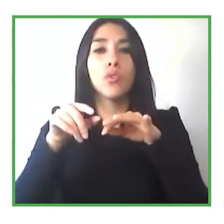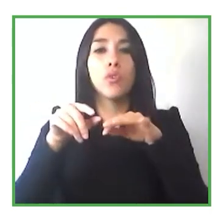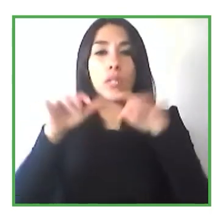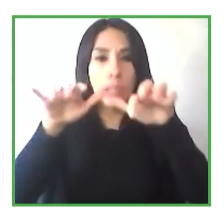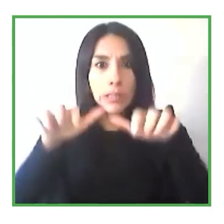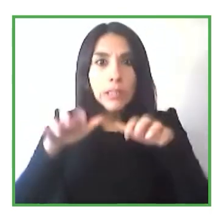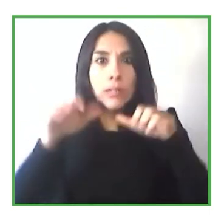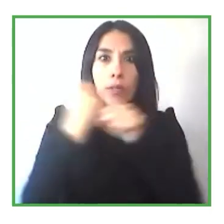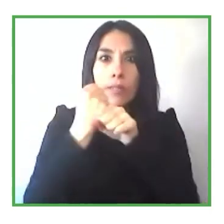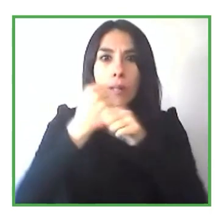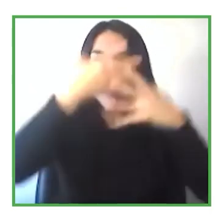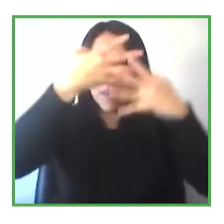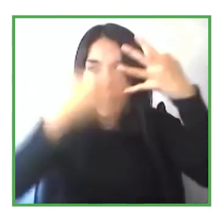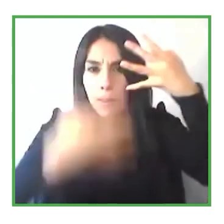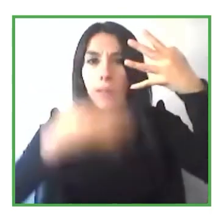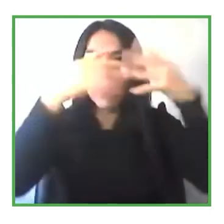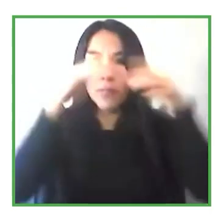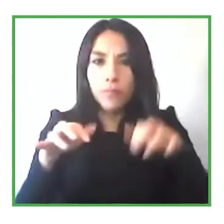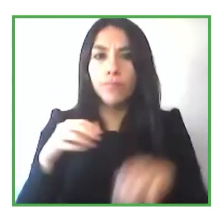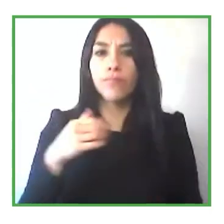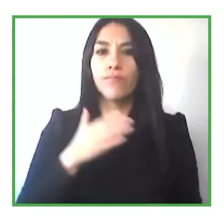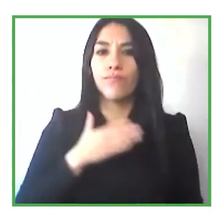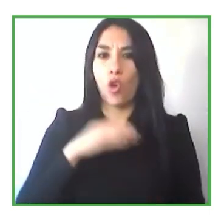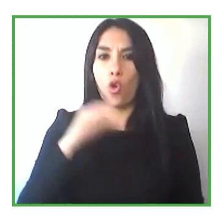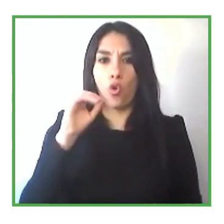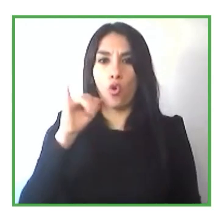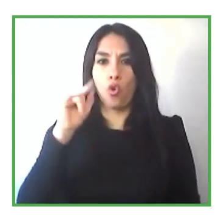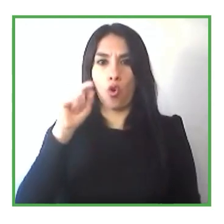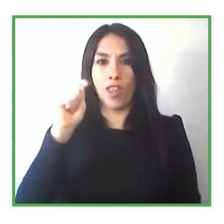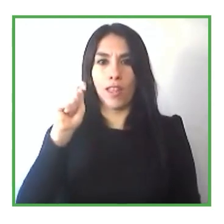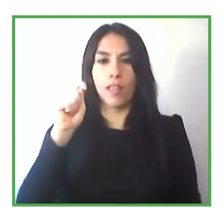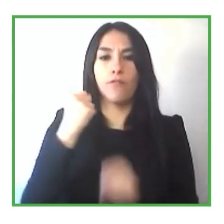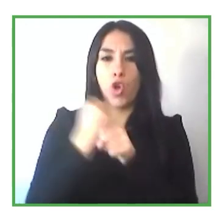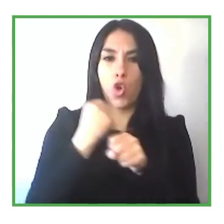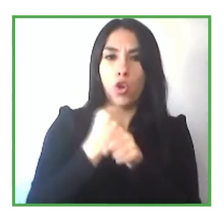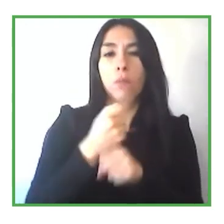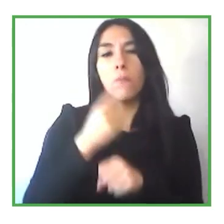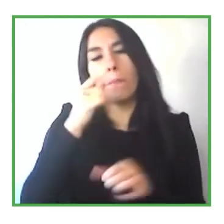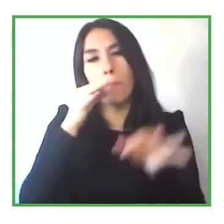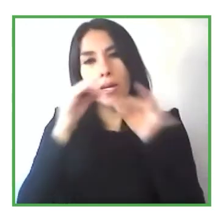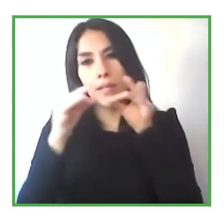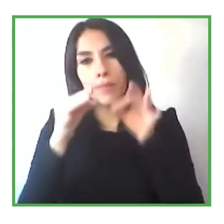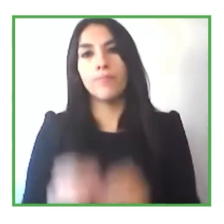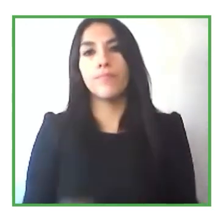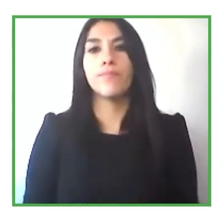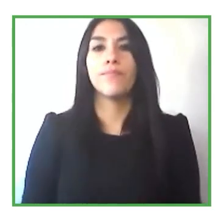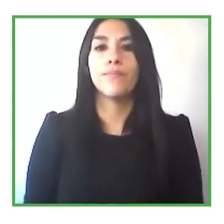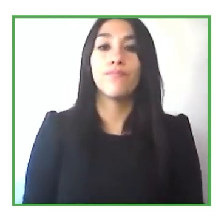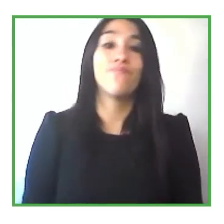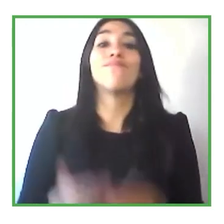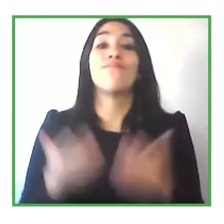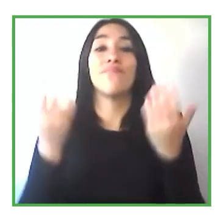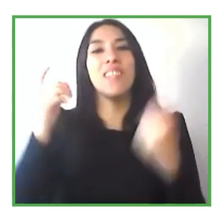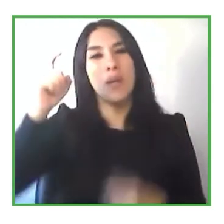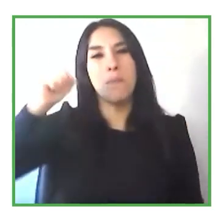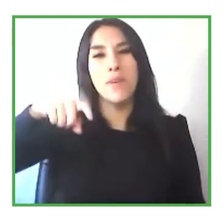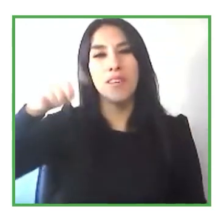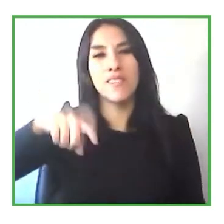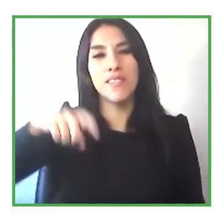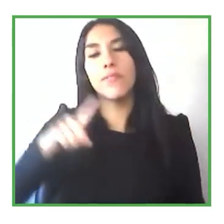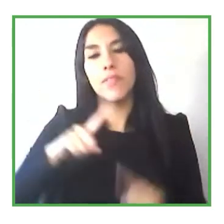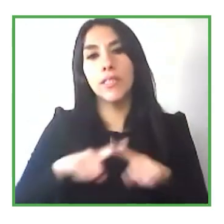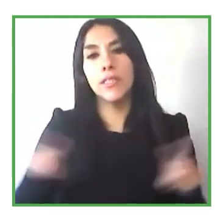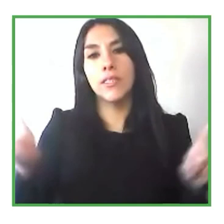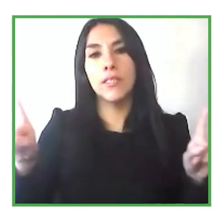trabajos verdes entonces claro tenemos que ver que se necesitan una cierta cantidad de habilidades que ya están en demanda